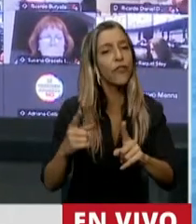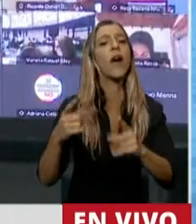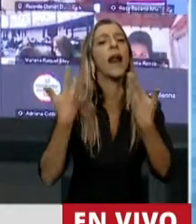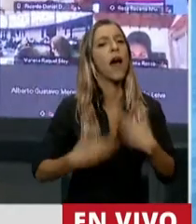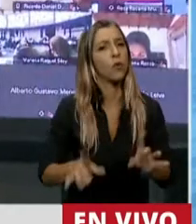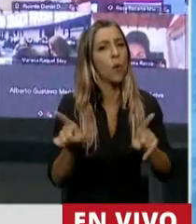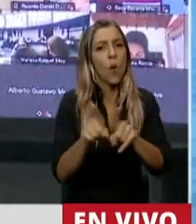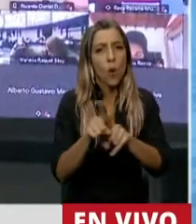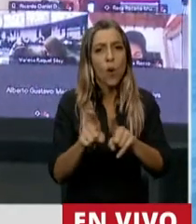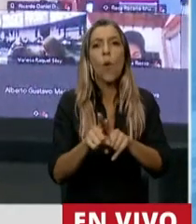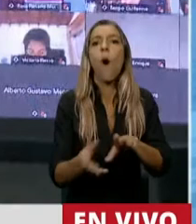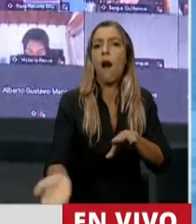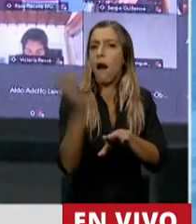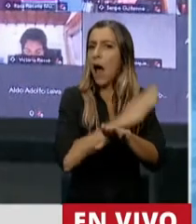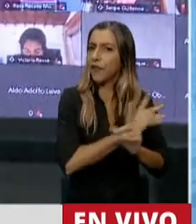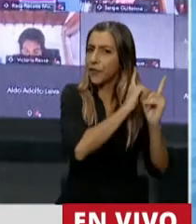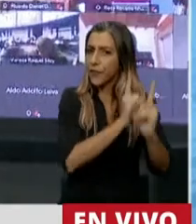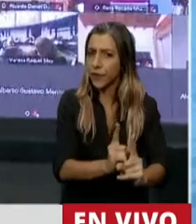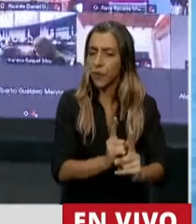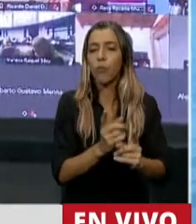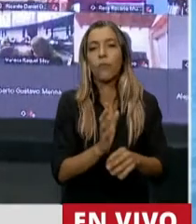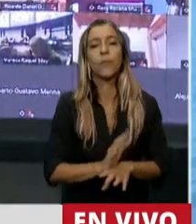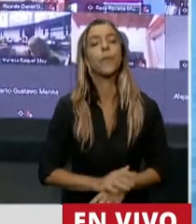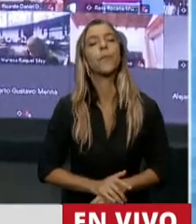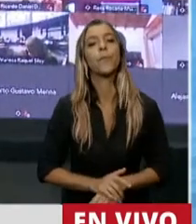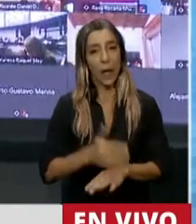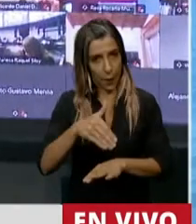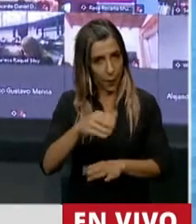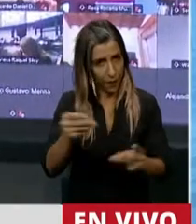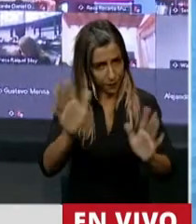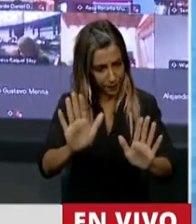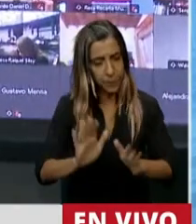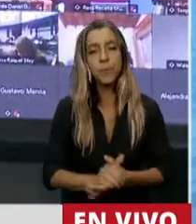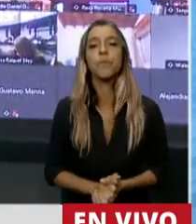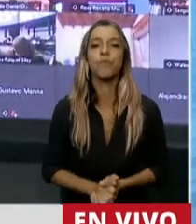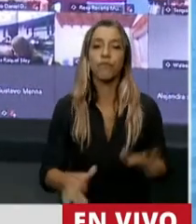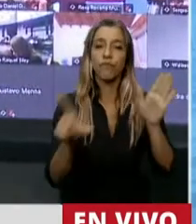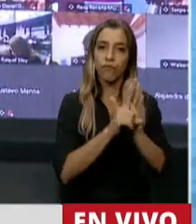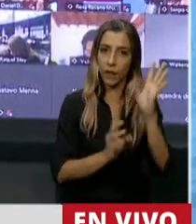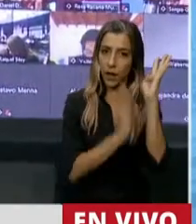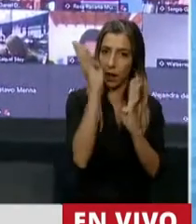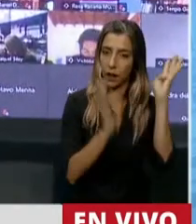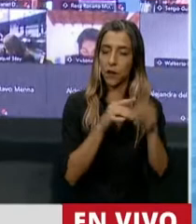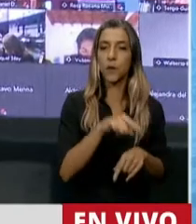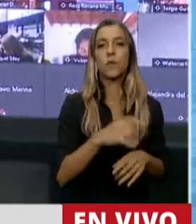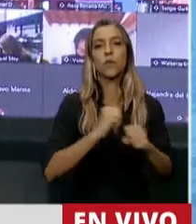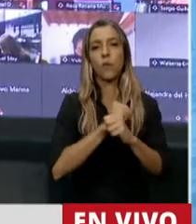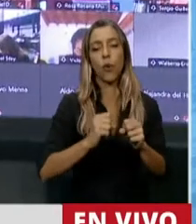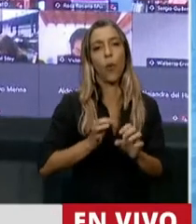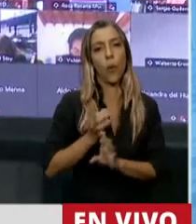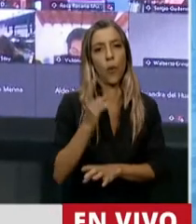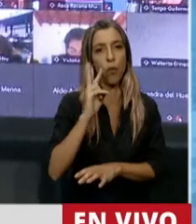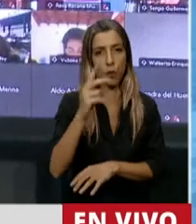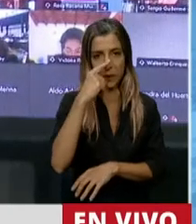hubiera definido en el ordenamiento territorial. Voy terminando, presidente. Mire, la ley de bosque, sancionada en el